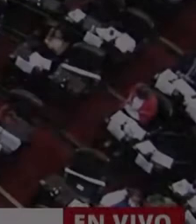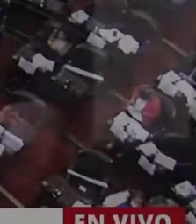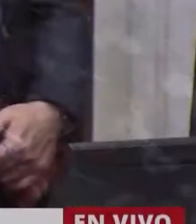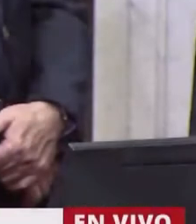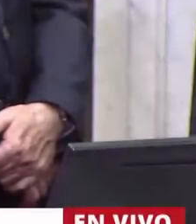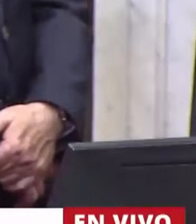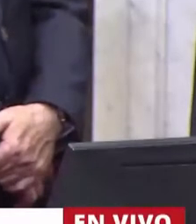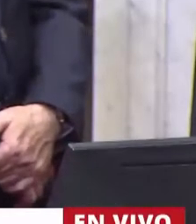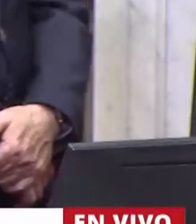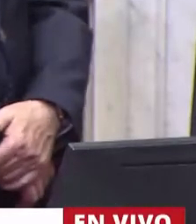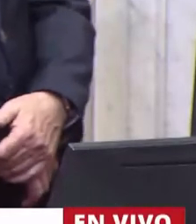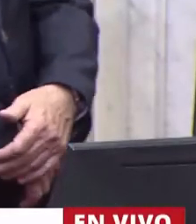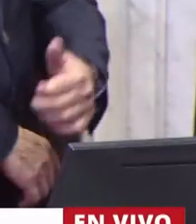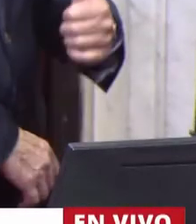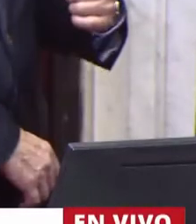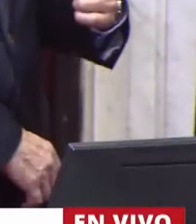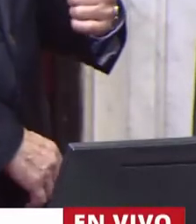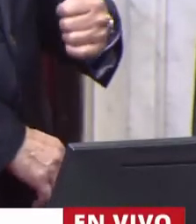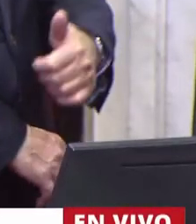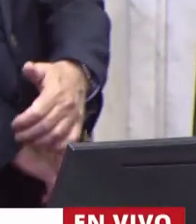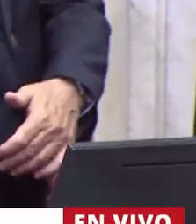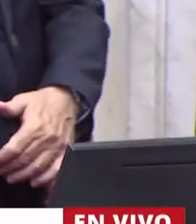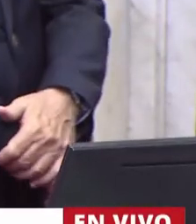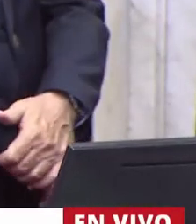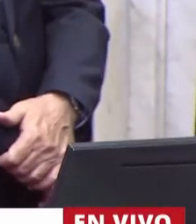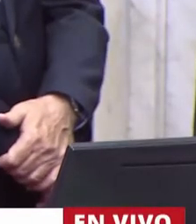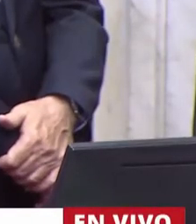El uso de la palabra para un homenaje, el diputado Alberto Azef.